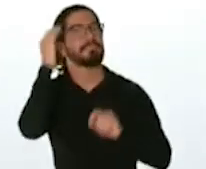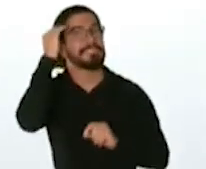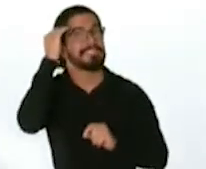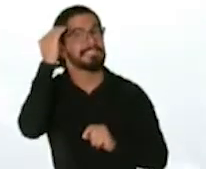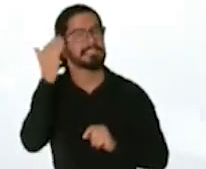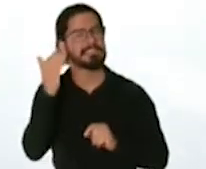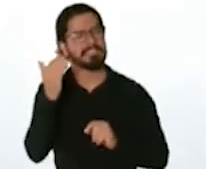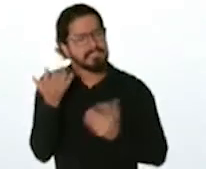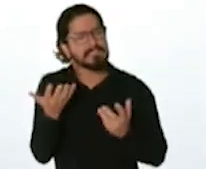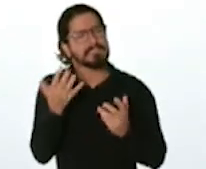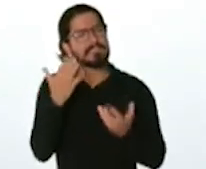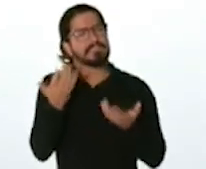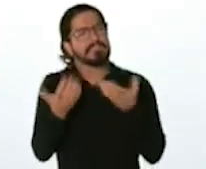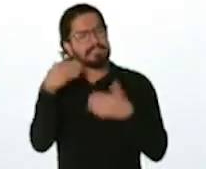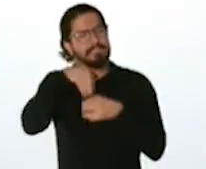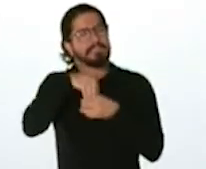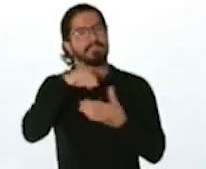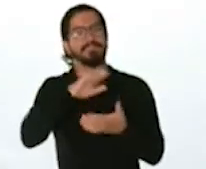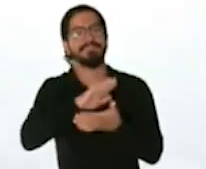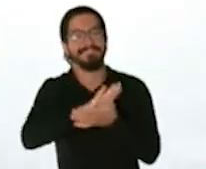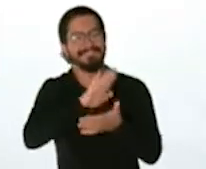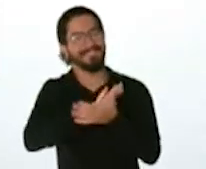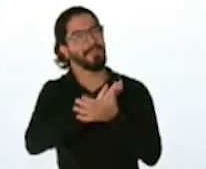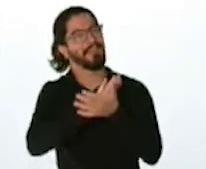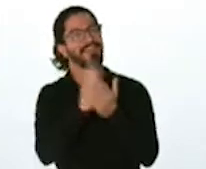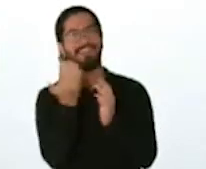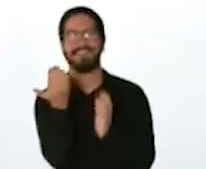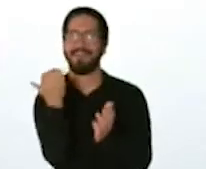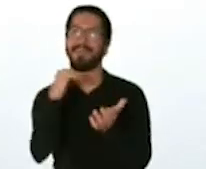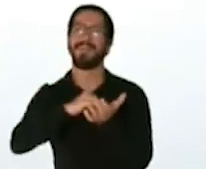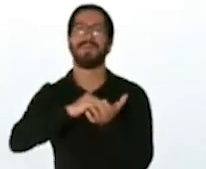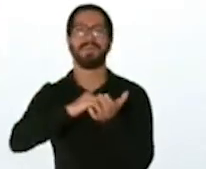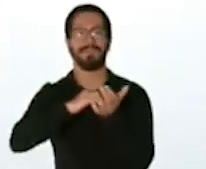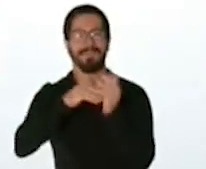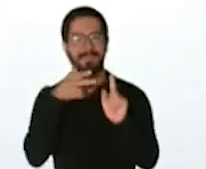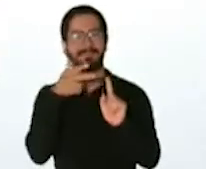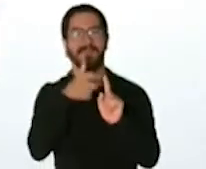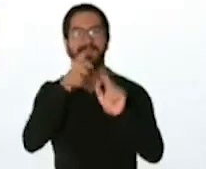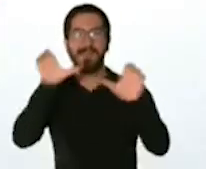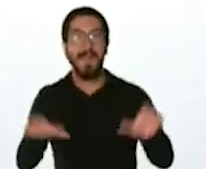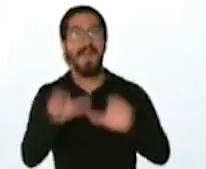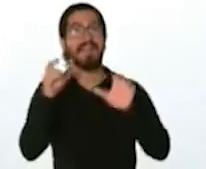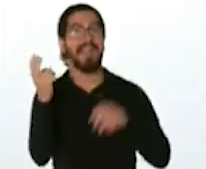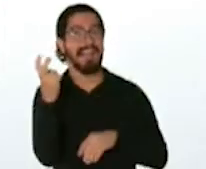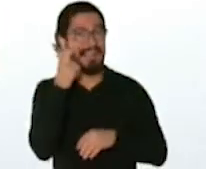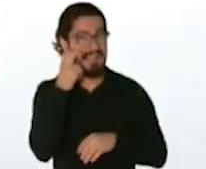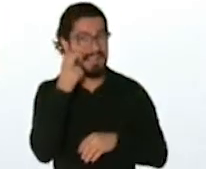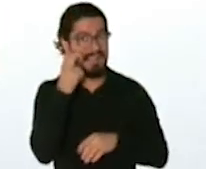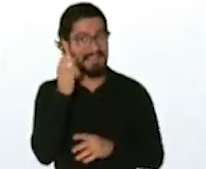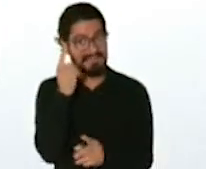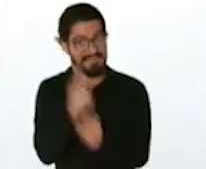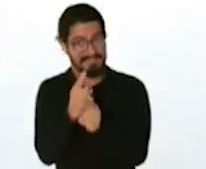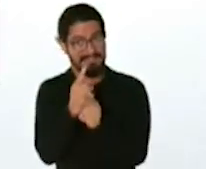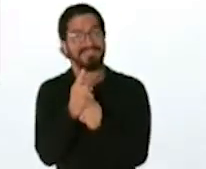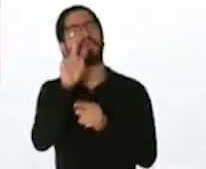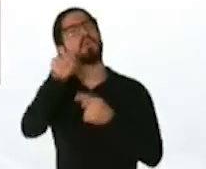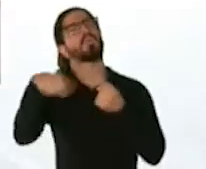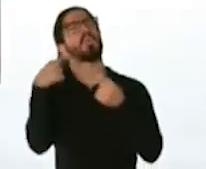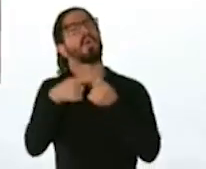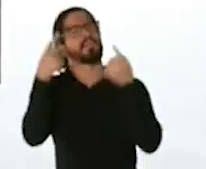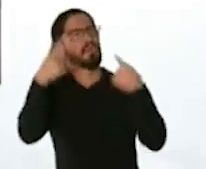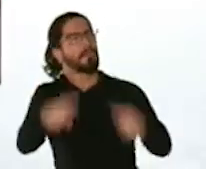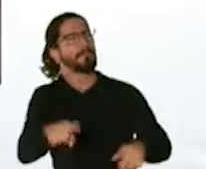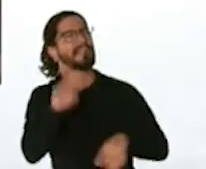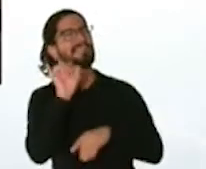entrará en alguna fase para realizar esa vacunación también gratuita en qué momento sería